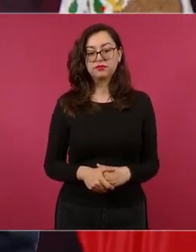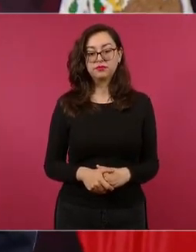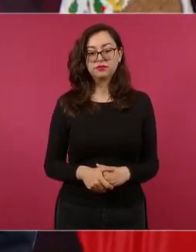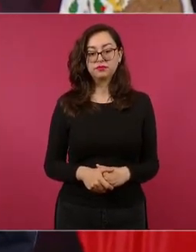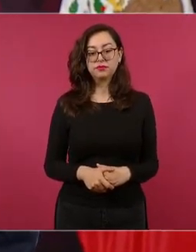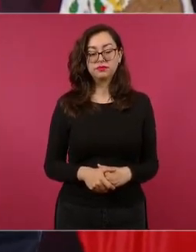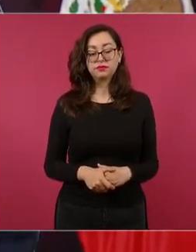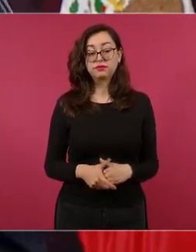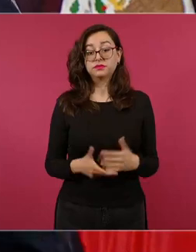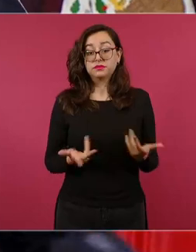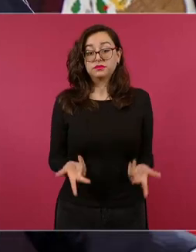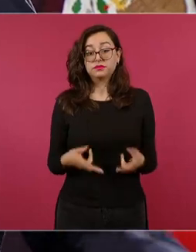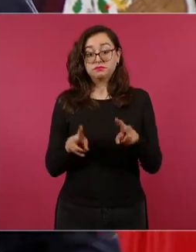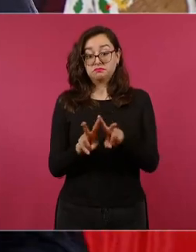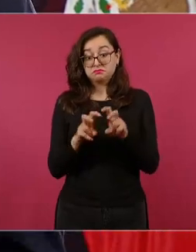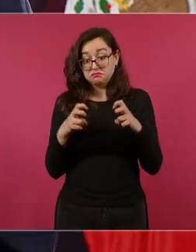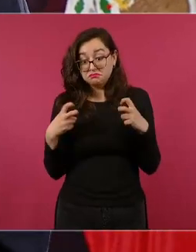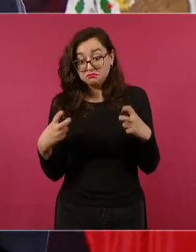ministros